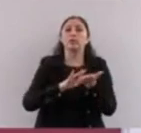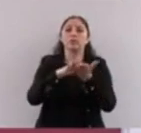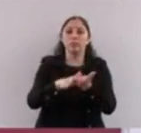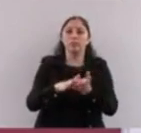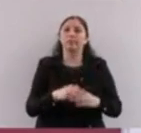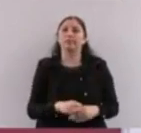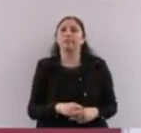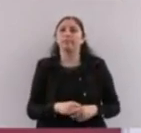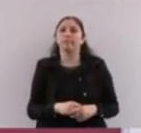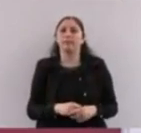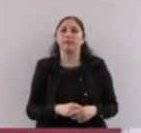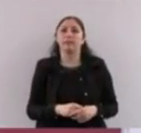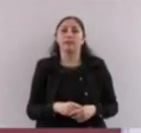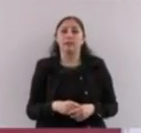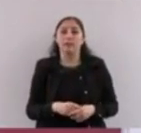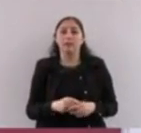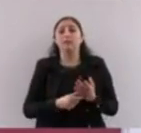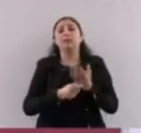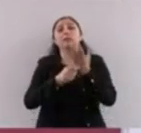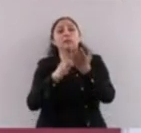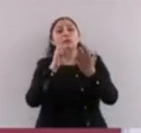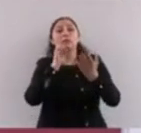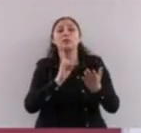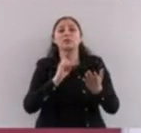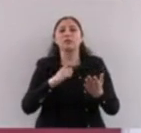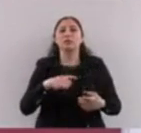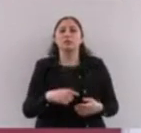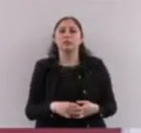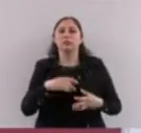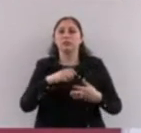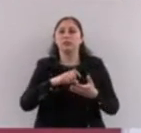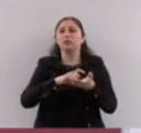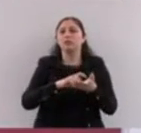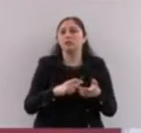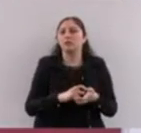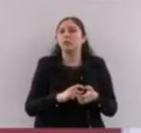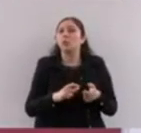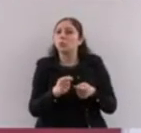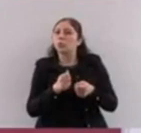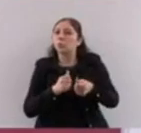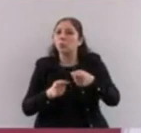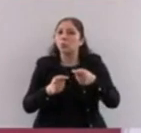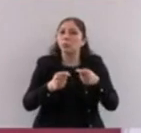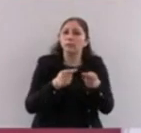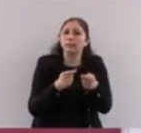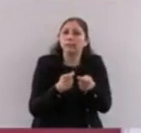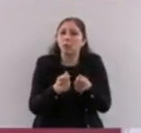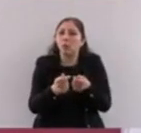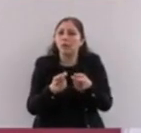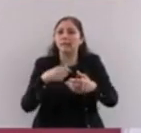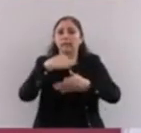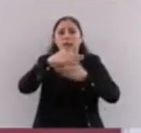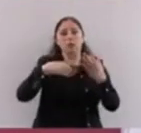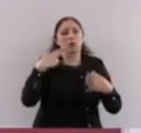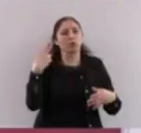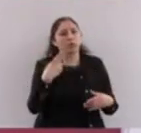gástenselo en ustedes. Ojalá que así sea, porque bien merecido lo tienen.